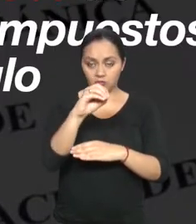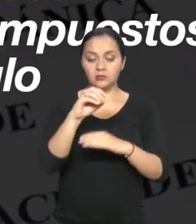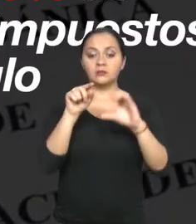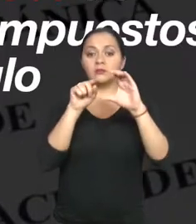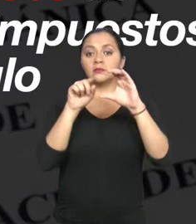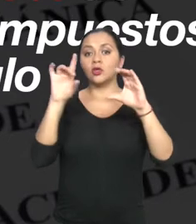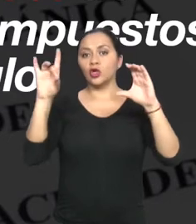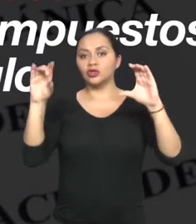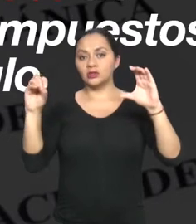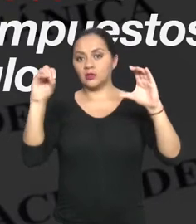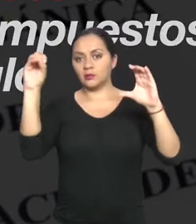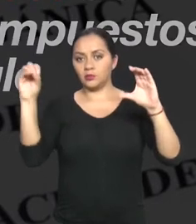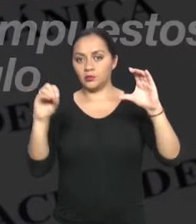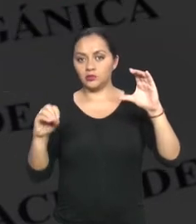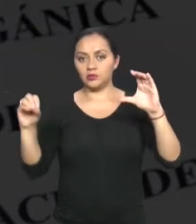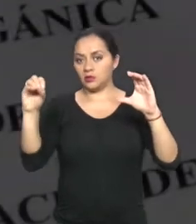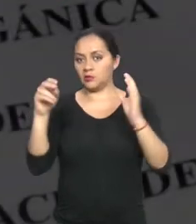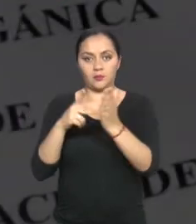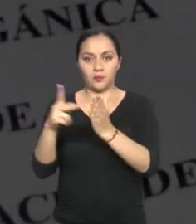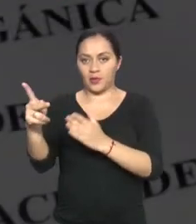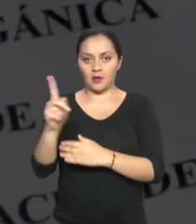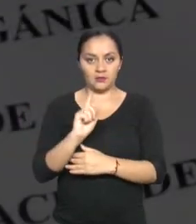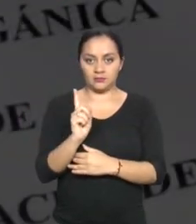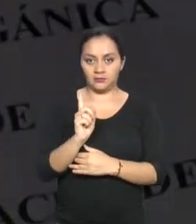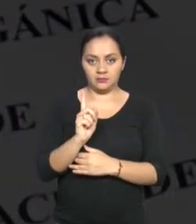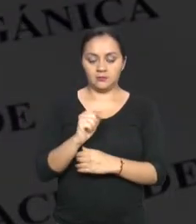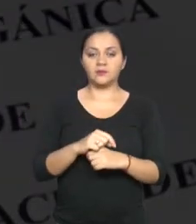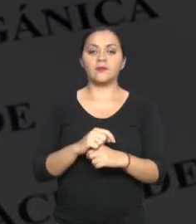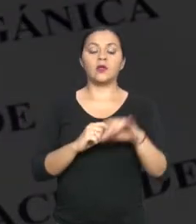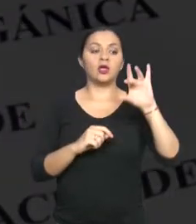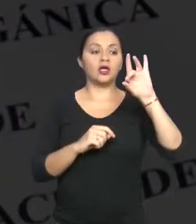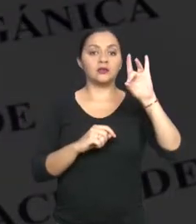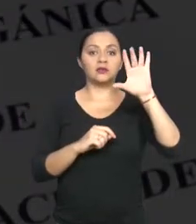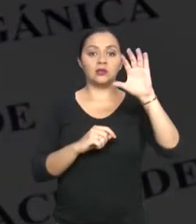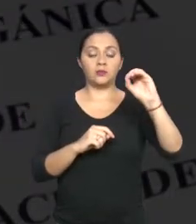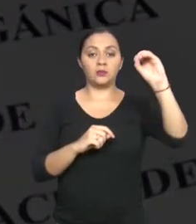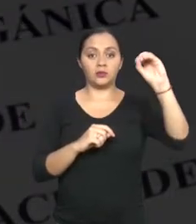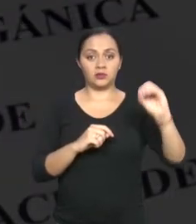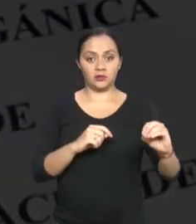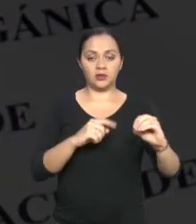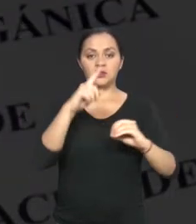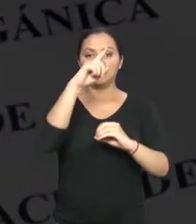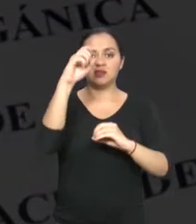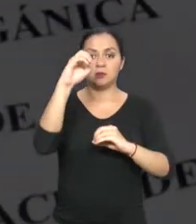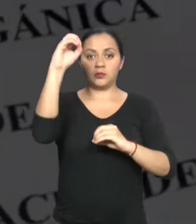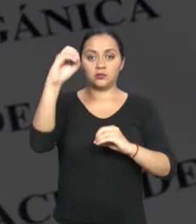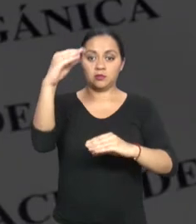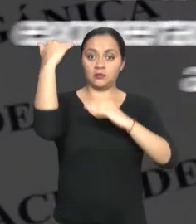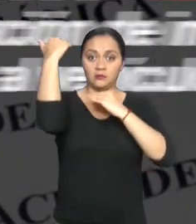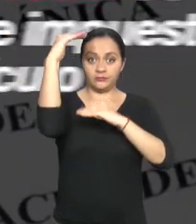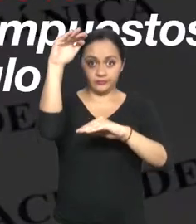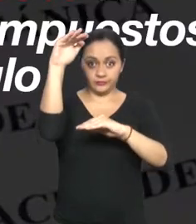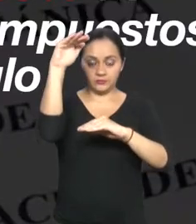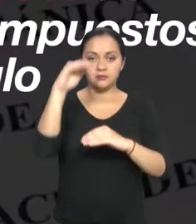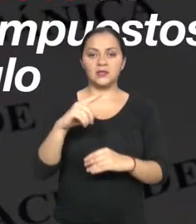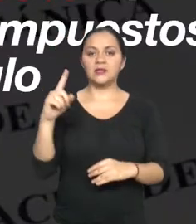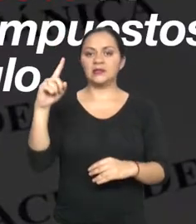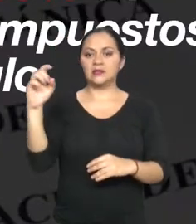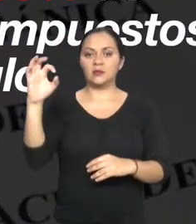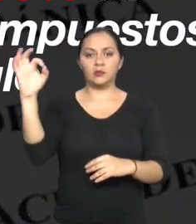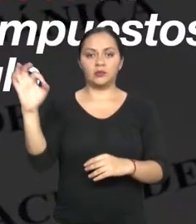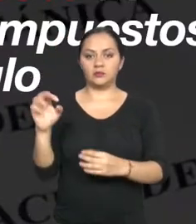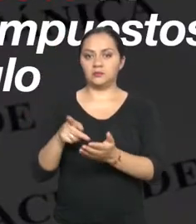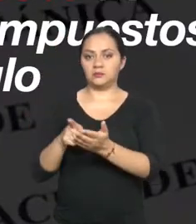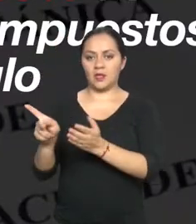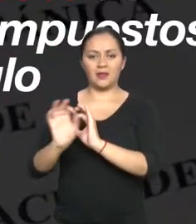% de exoneración de impuestos. Y del 85% al 100% de discapacidad, el 100% de